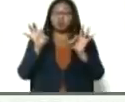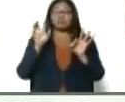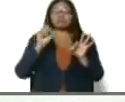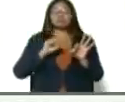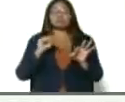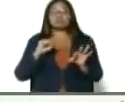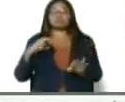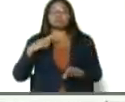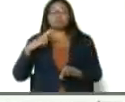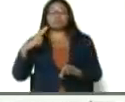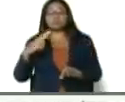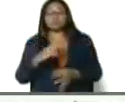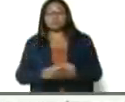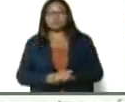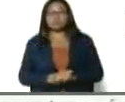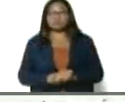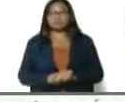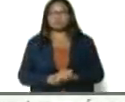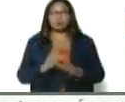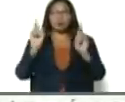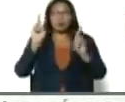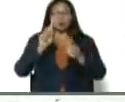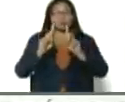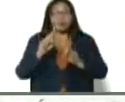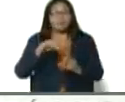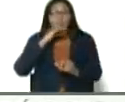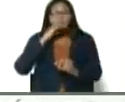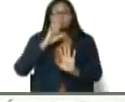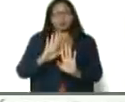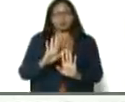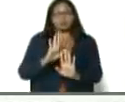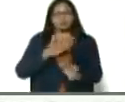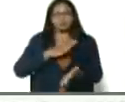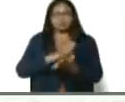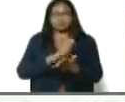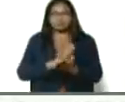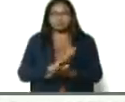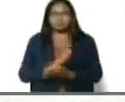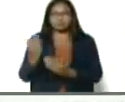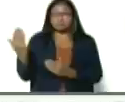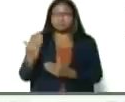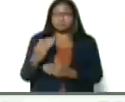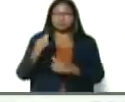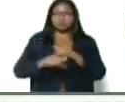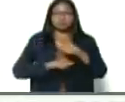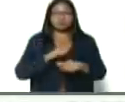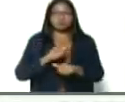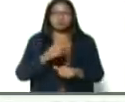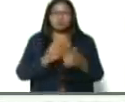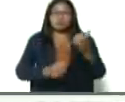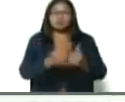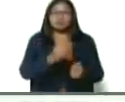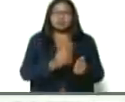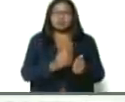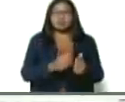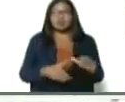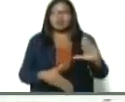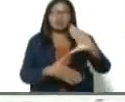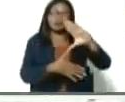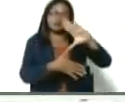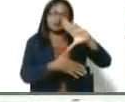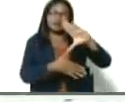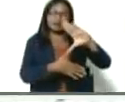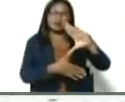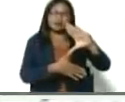animal que ojalá no se hayan molestado algunos pero viene de la asociación de cabras lecheras americanas, es decir,